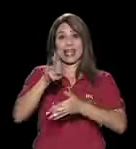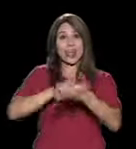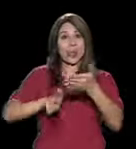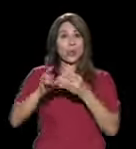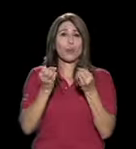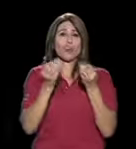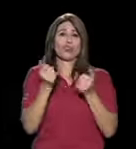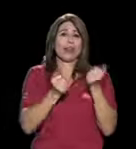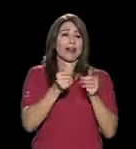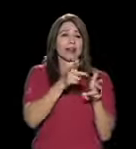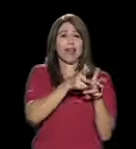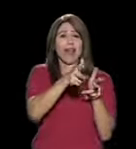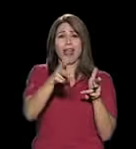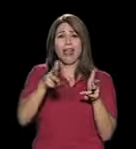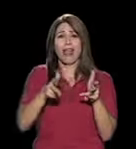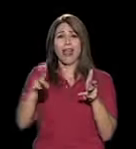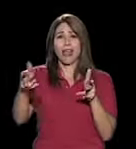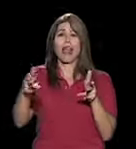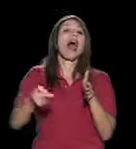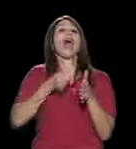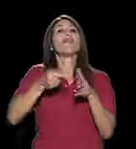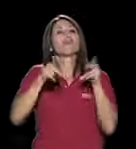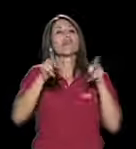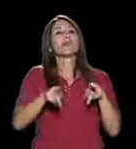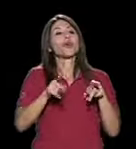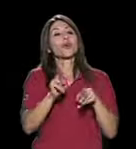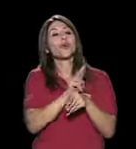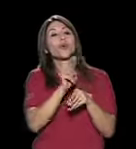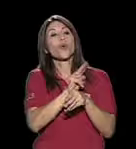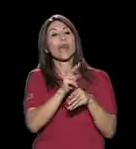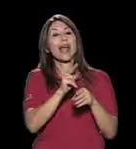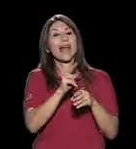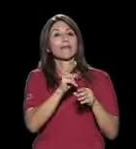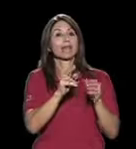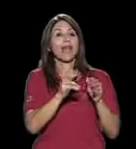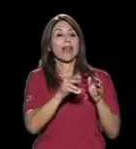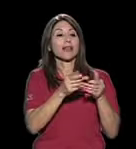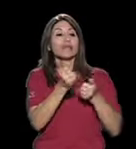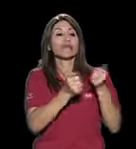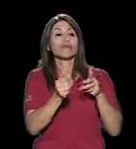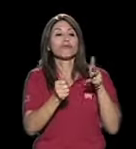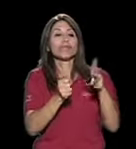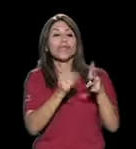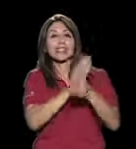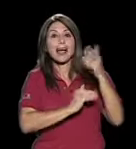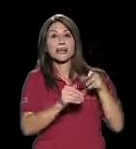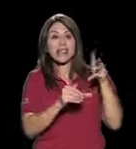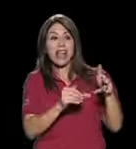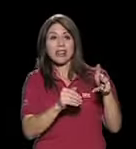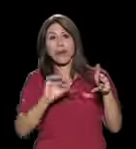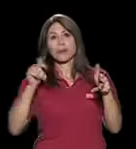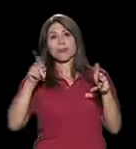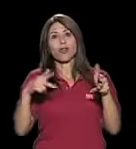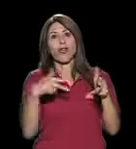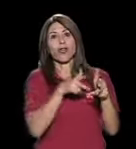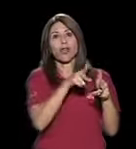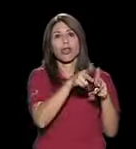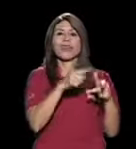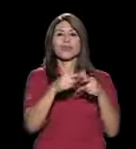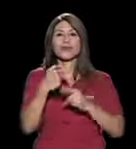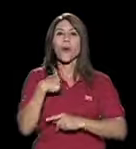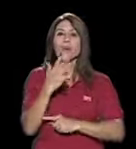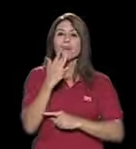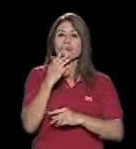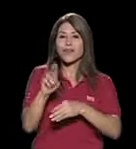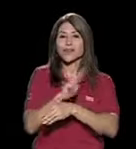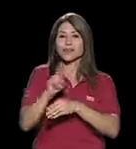que está lleno de carros por todos lados, verdad, y las personas a veces agarran los campos de discapacidad, las personas que no tienen discapacidad, entonces, prefiero andar en la silla de ruedas.